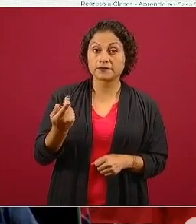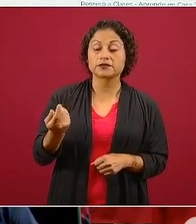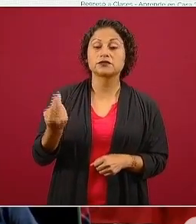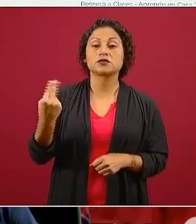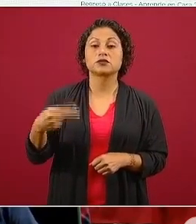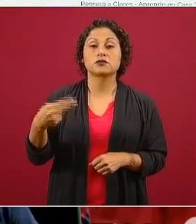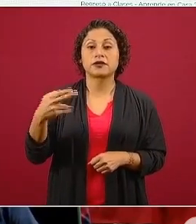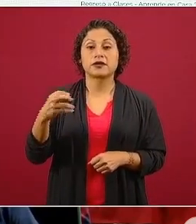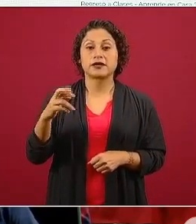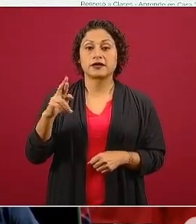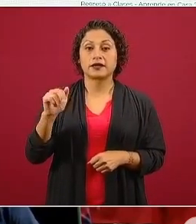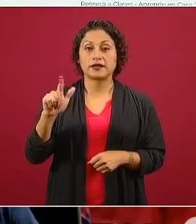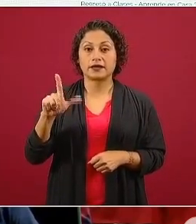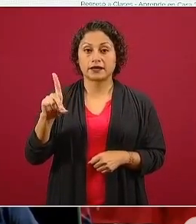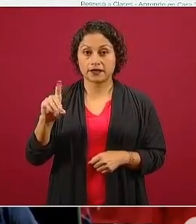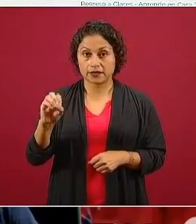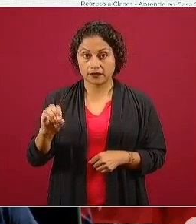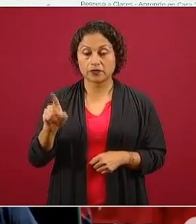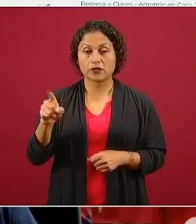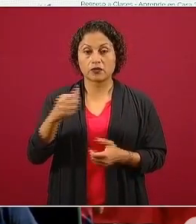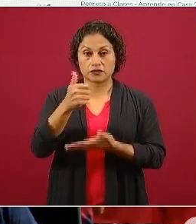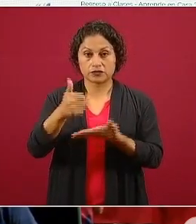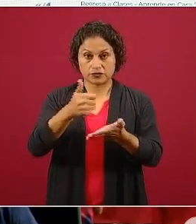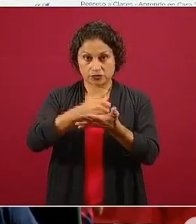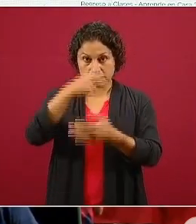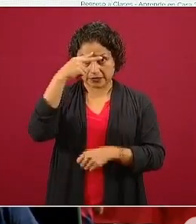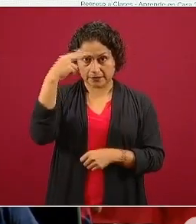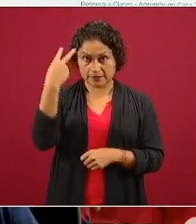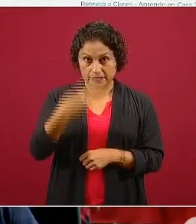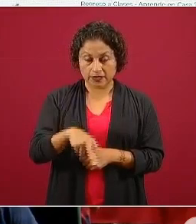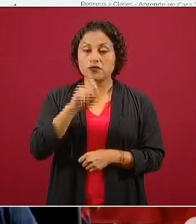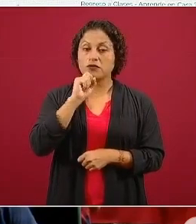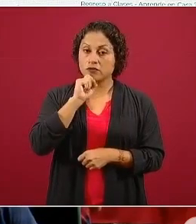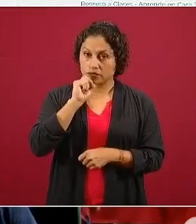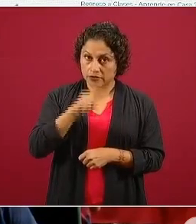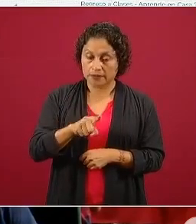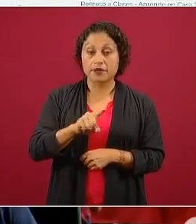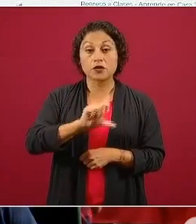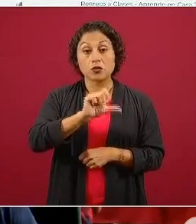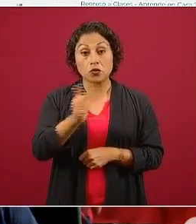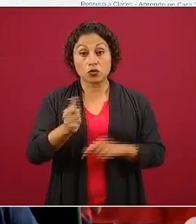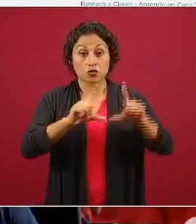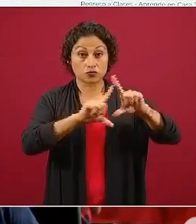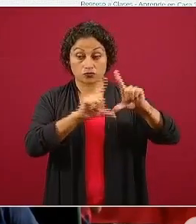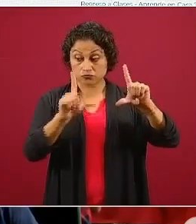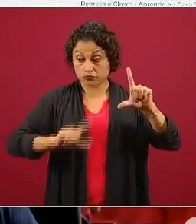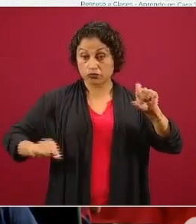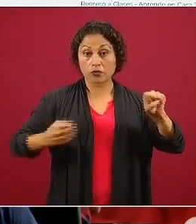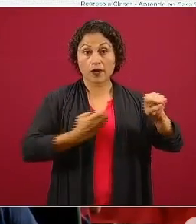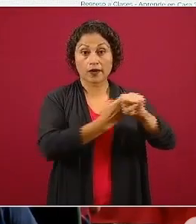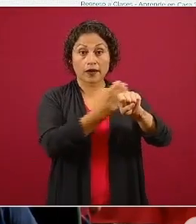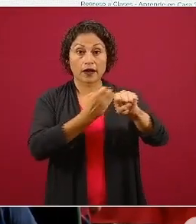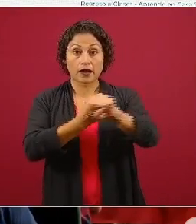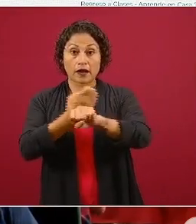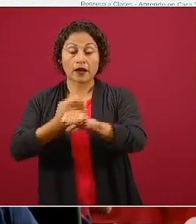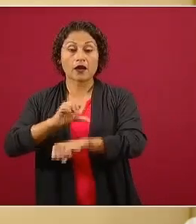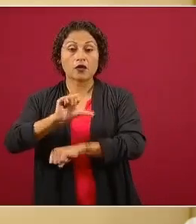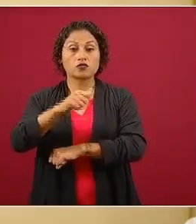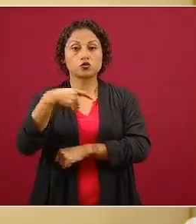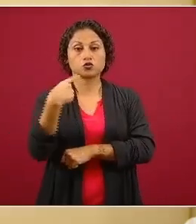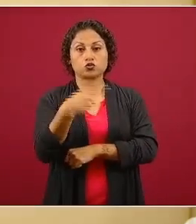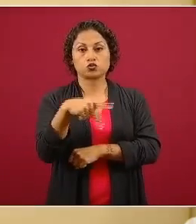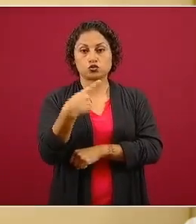en la Ciudad de México, en muchos lugares de la República se están uniendo diferentes empresas